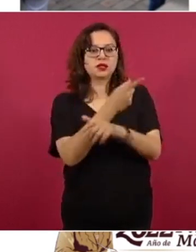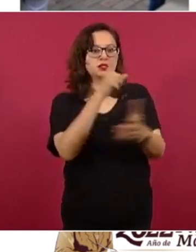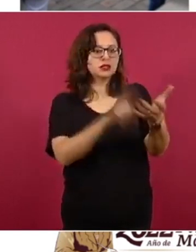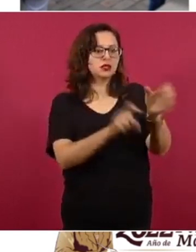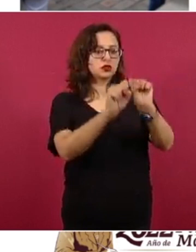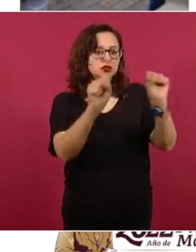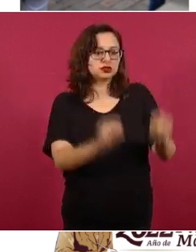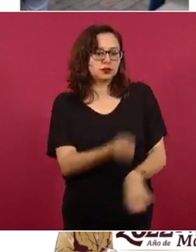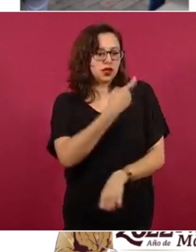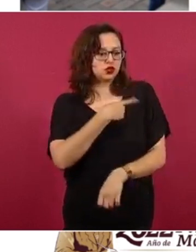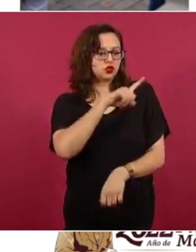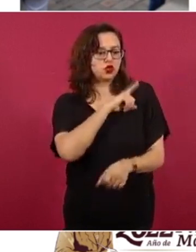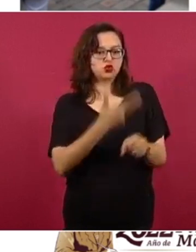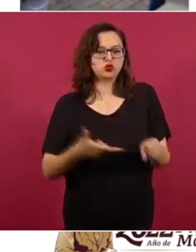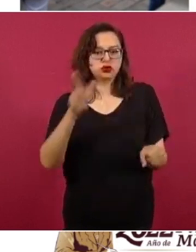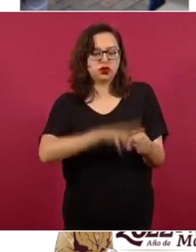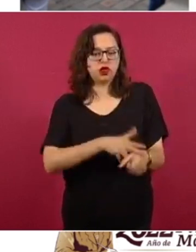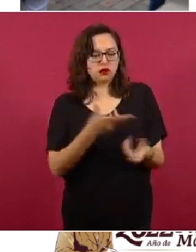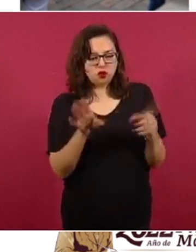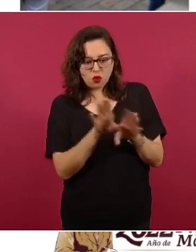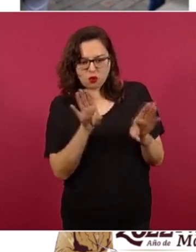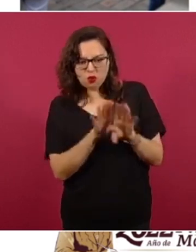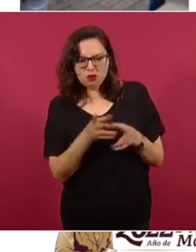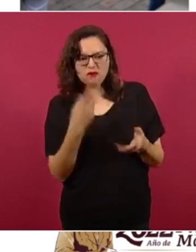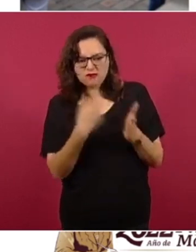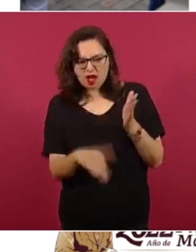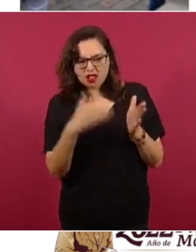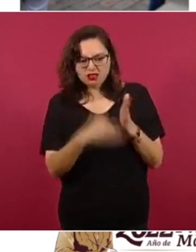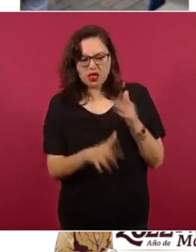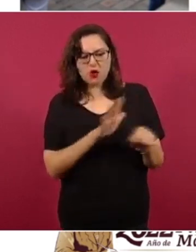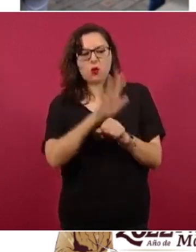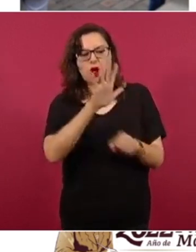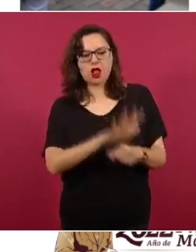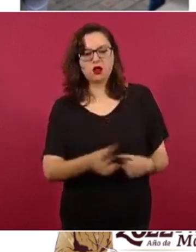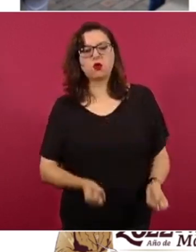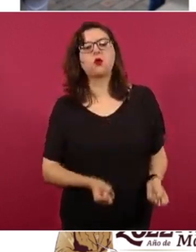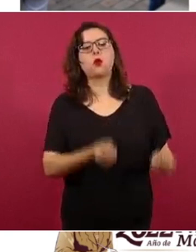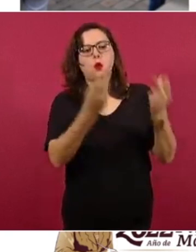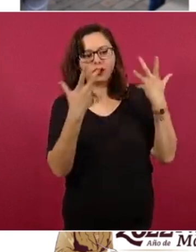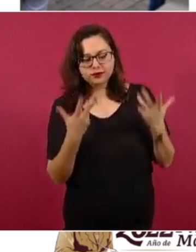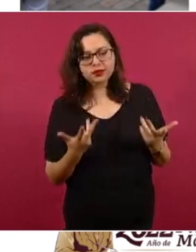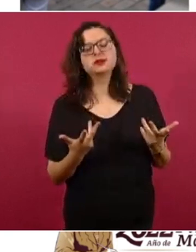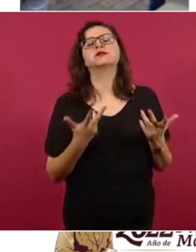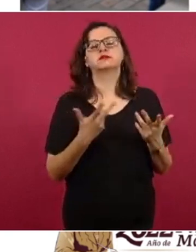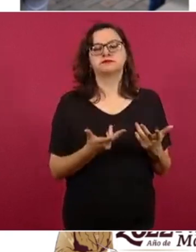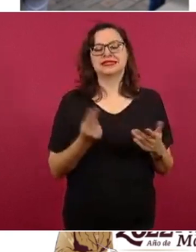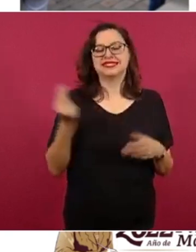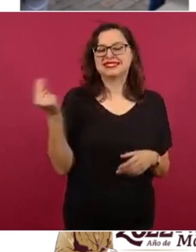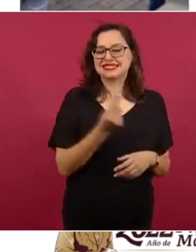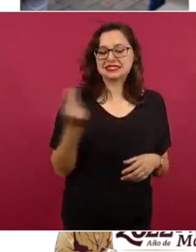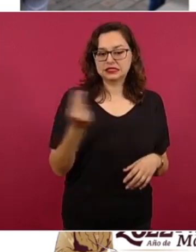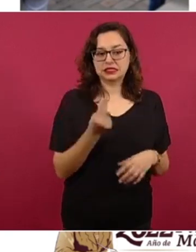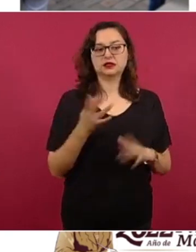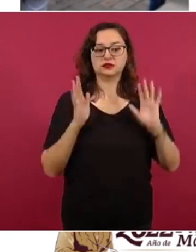salud, de esos hospitales, de esas unidades, en función de sus necesidades. Fue un trabajo en 14